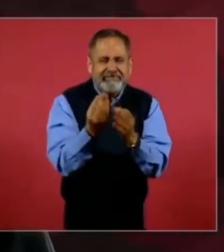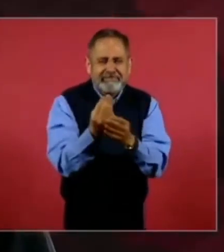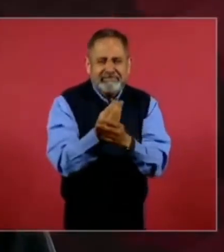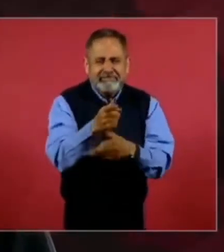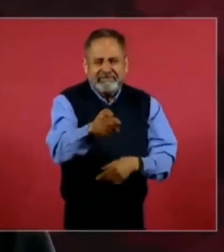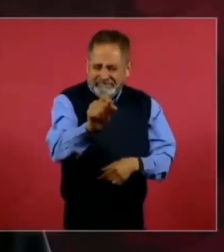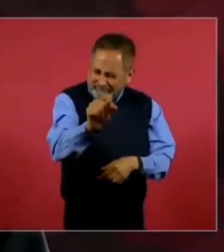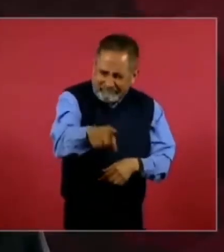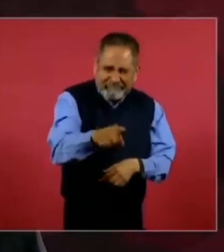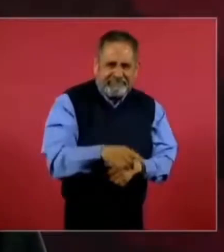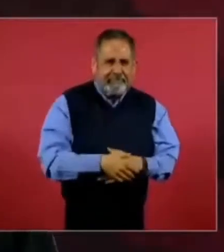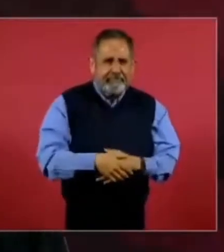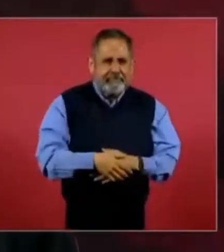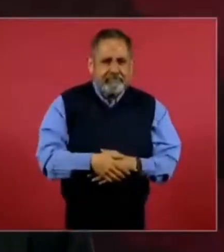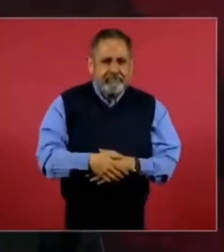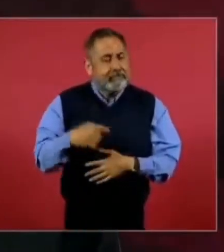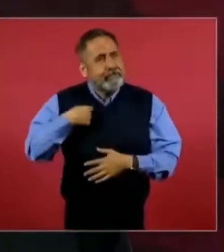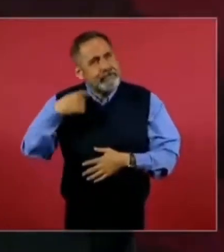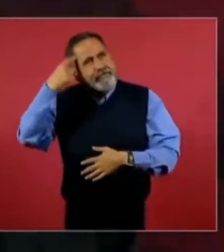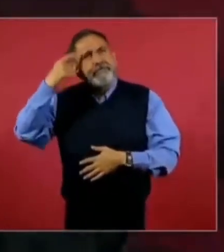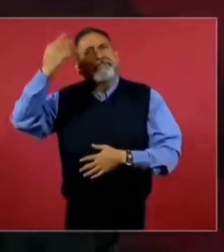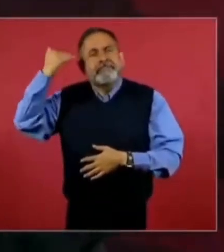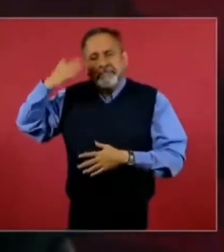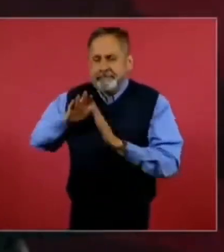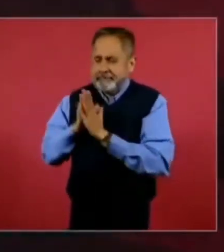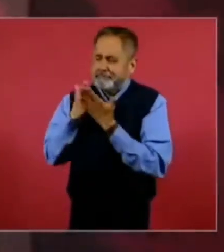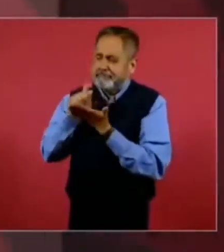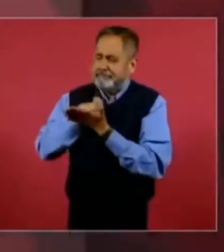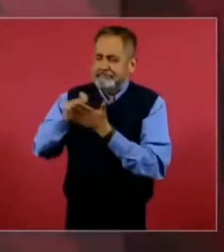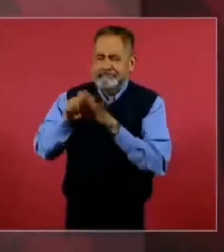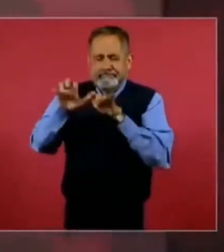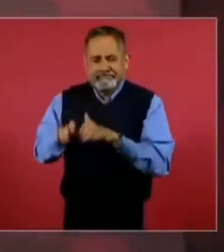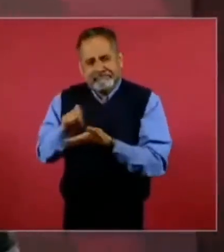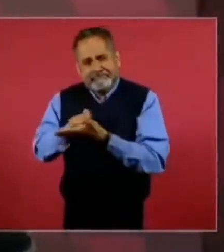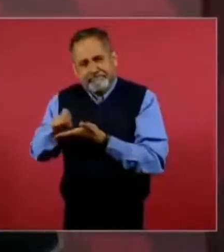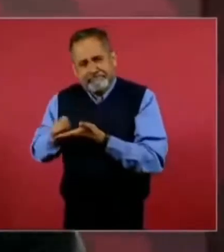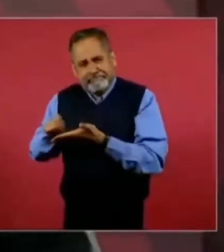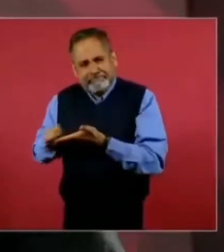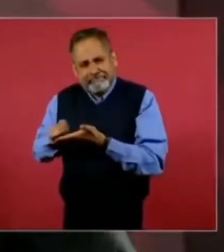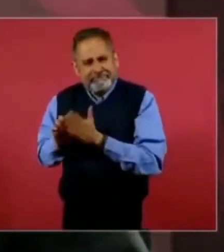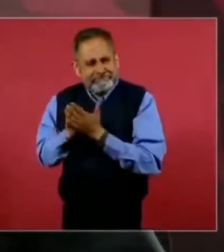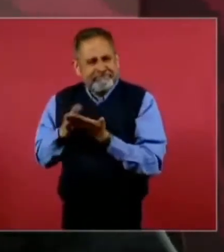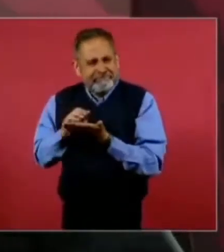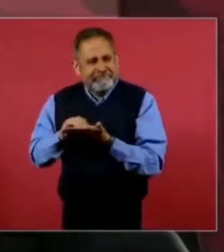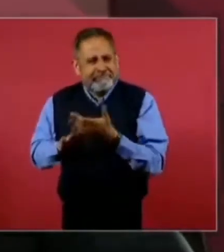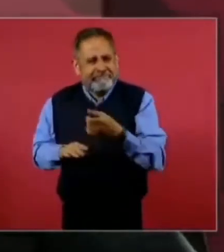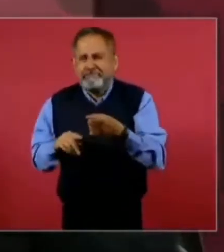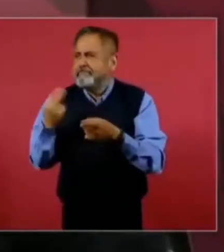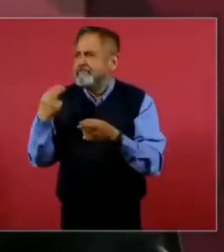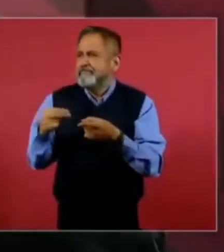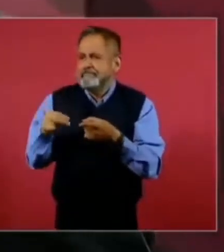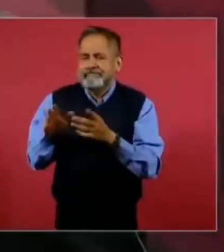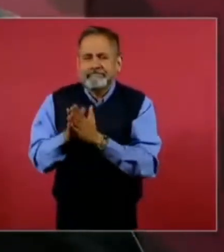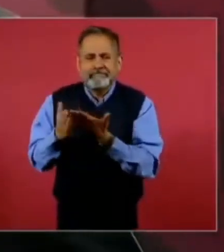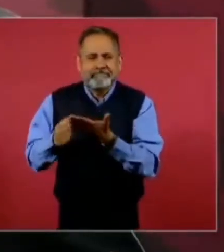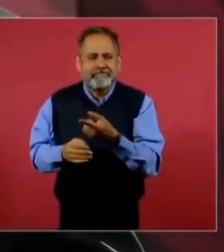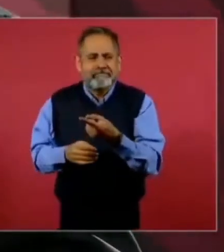Yo hasta escribí un libro que se llama